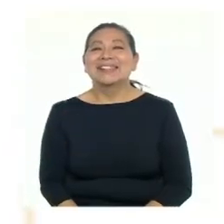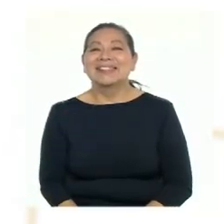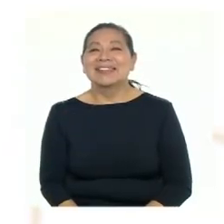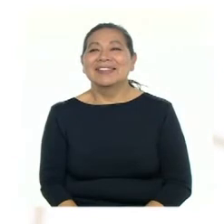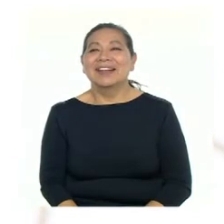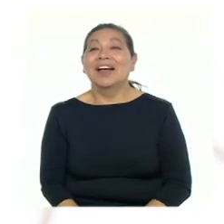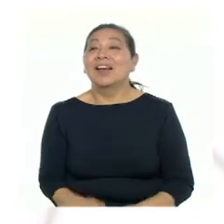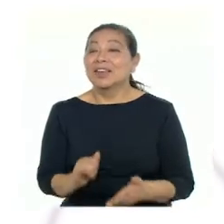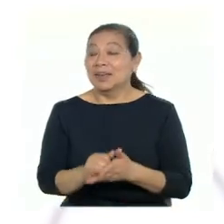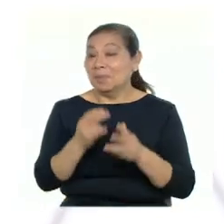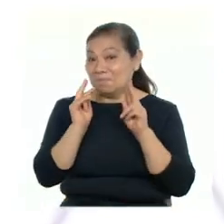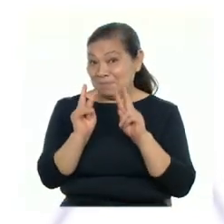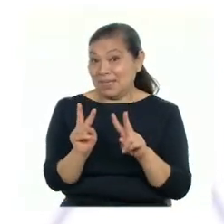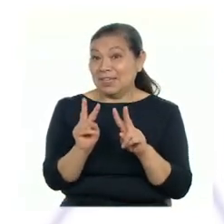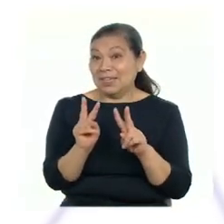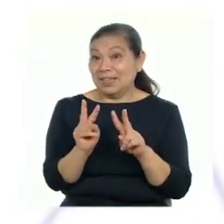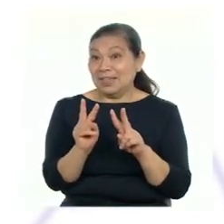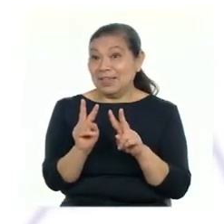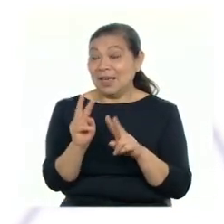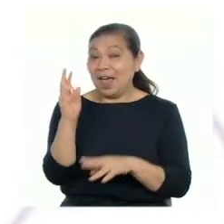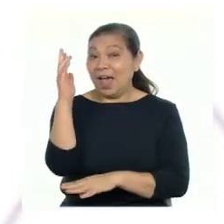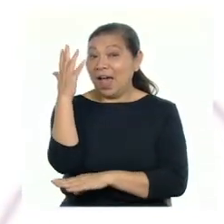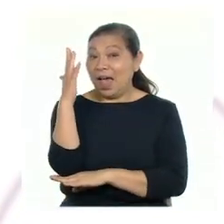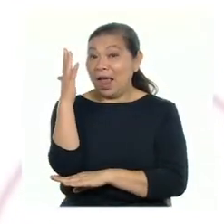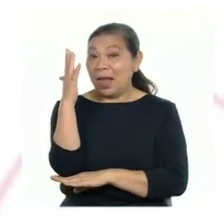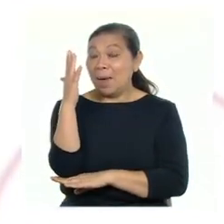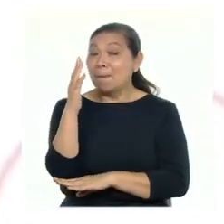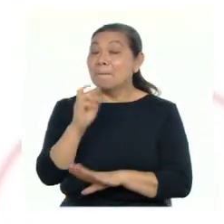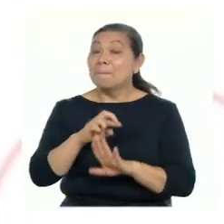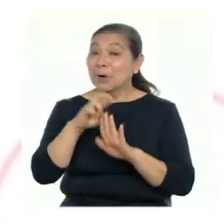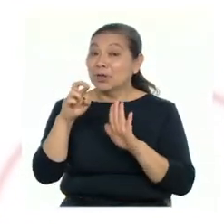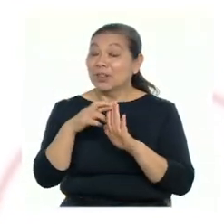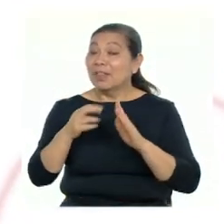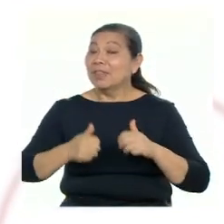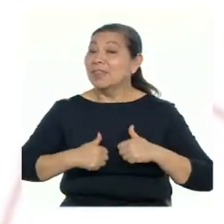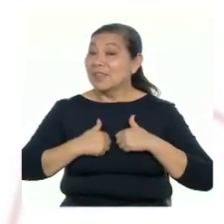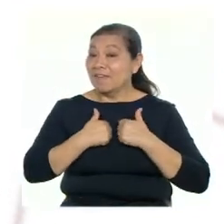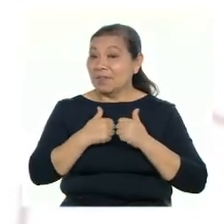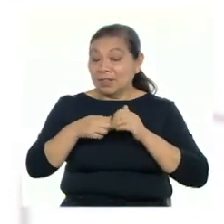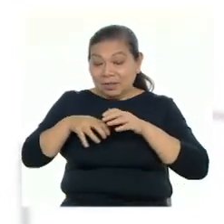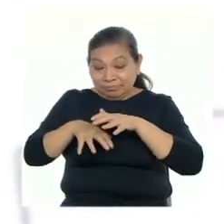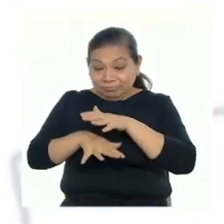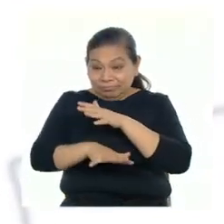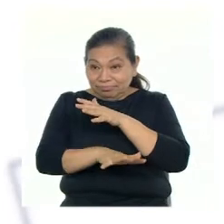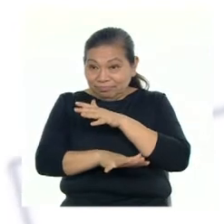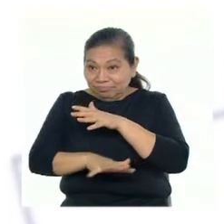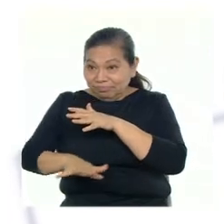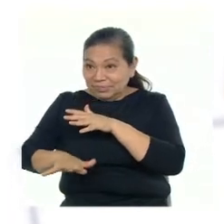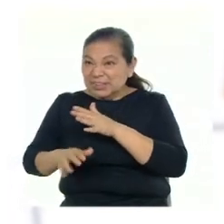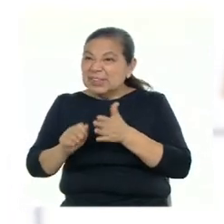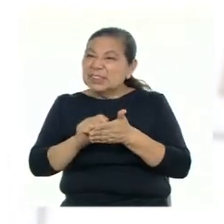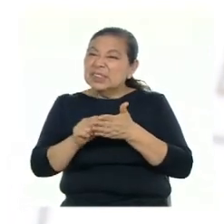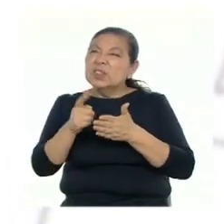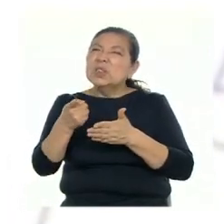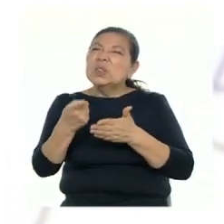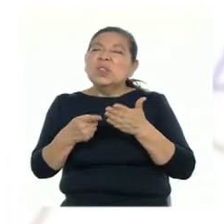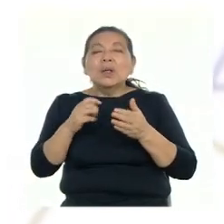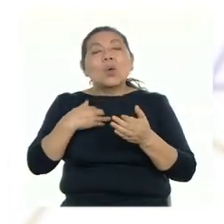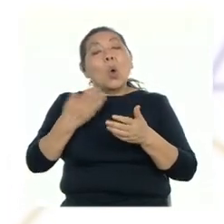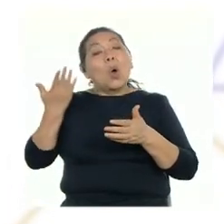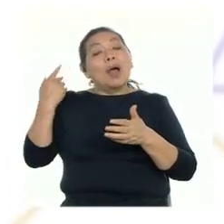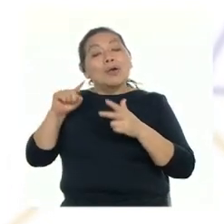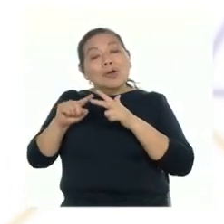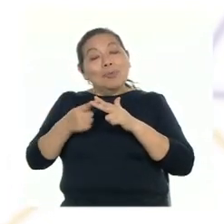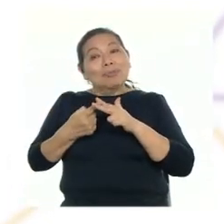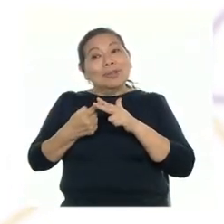Lo que ven en pantalla es el árbol proyecto de vida. En las raíces, deberán escribir sobre sus orígenes.